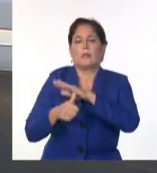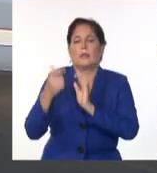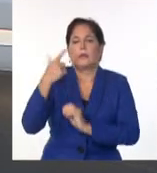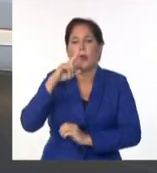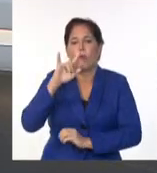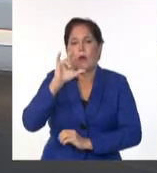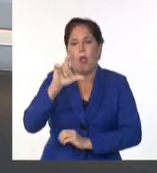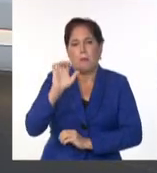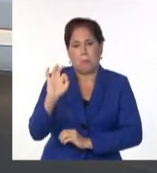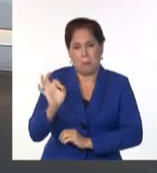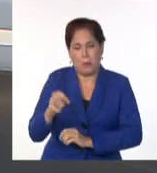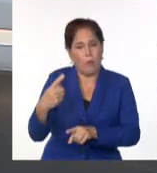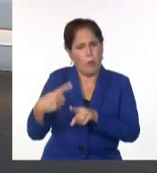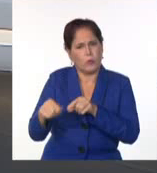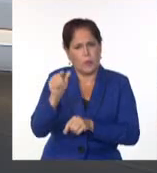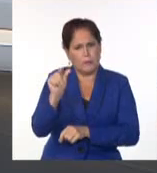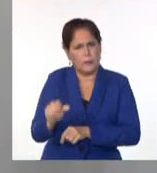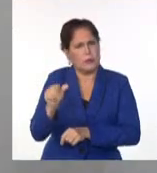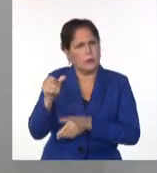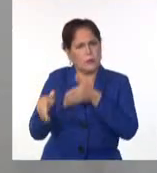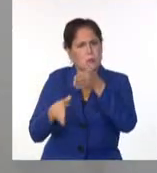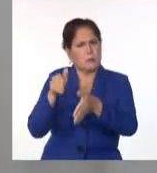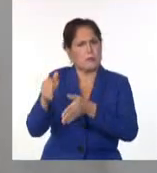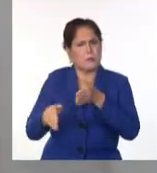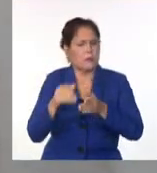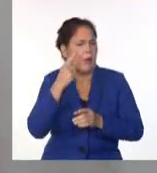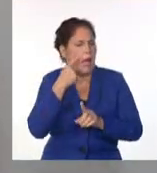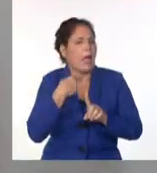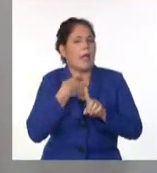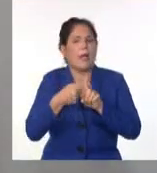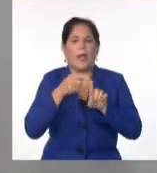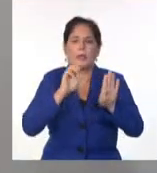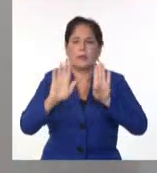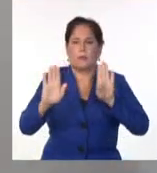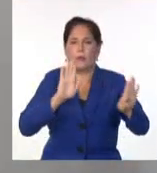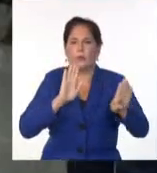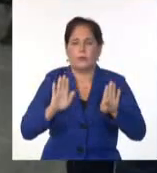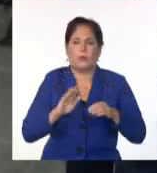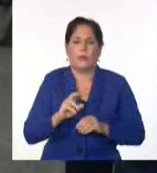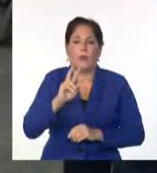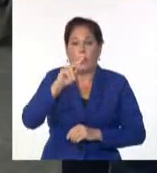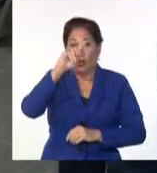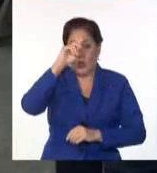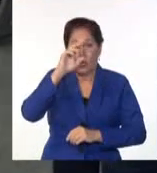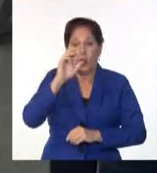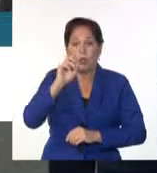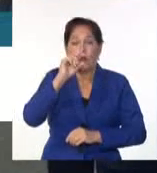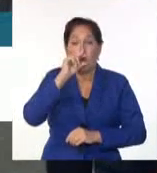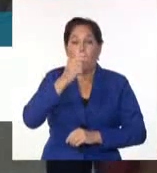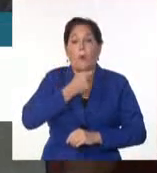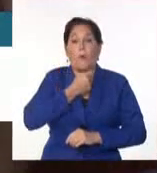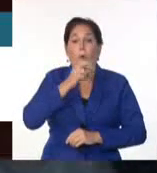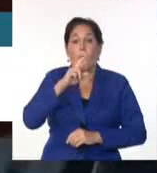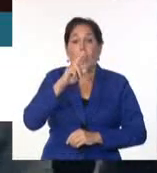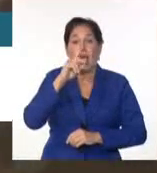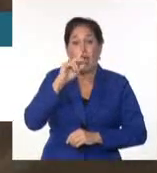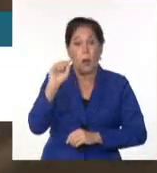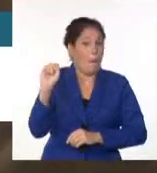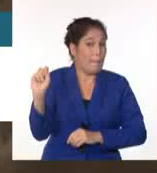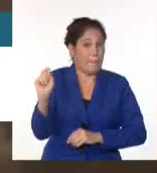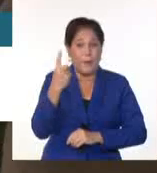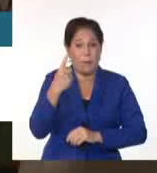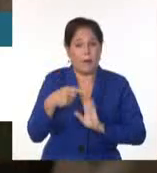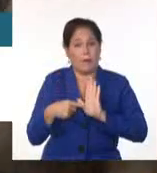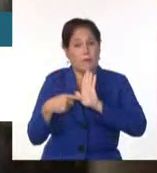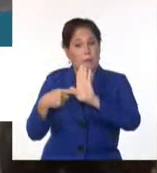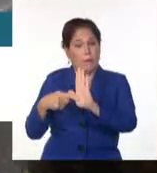Marta Bonet, y otras personalidades. Para José Villa Soberón, exponer por primera vez en Matanzas